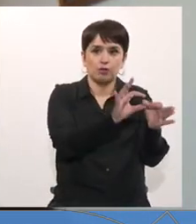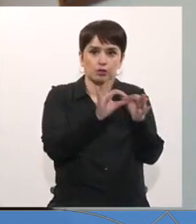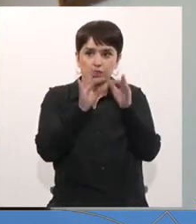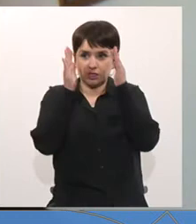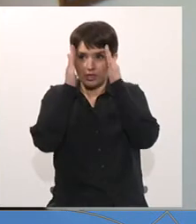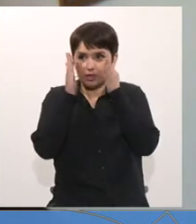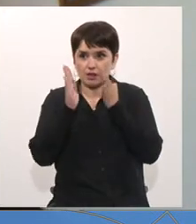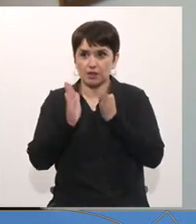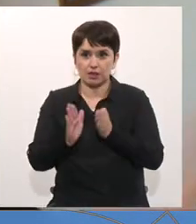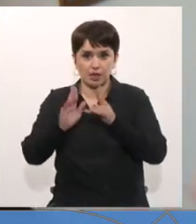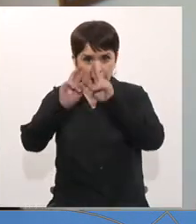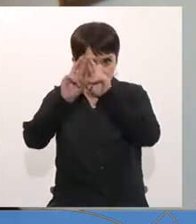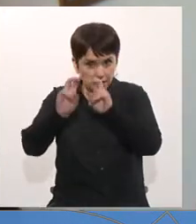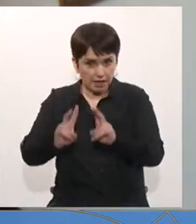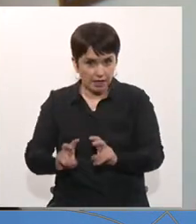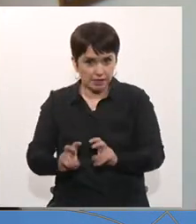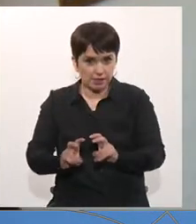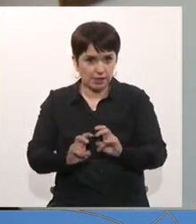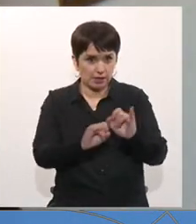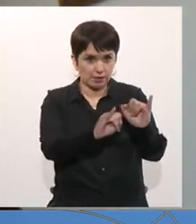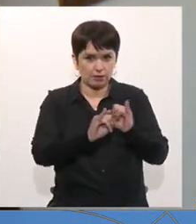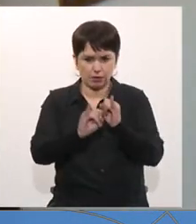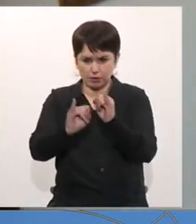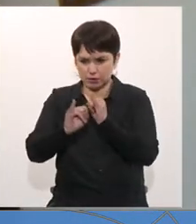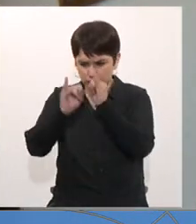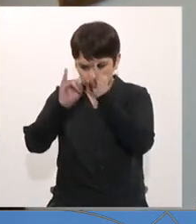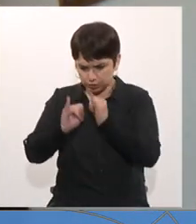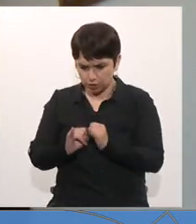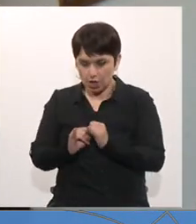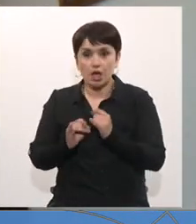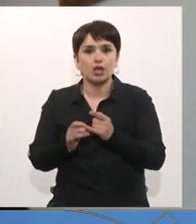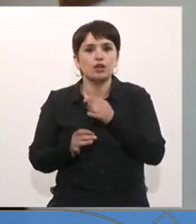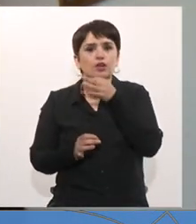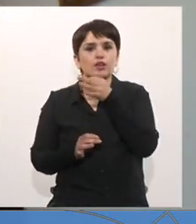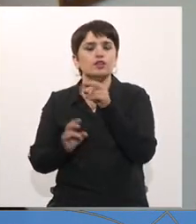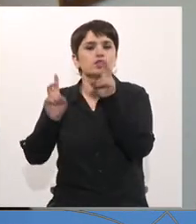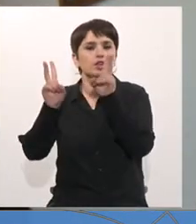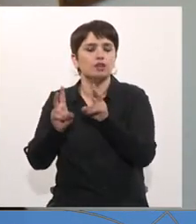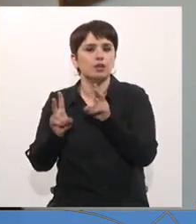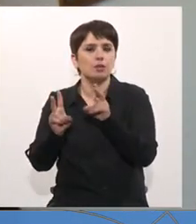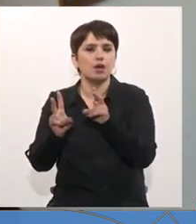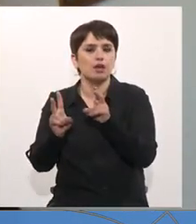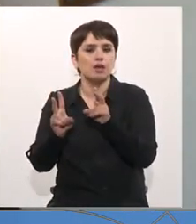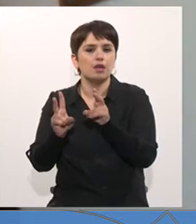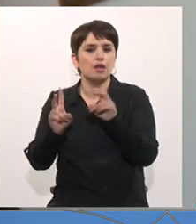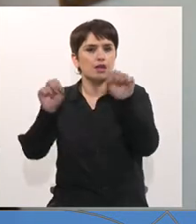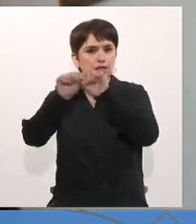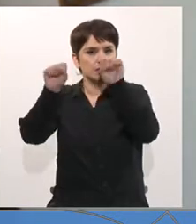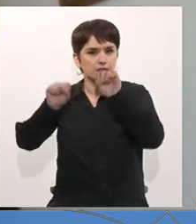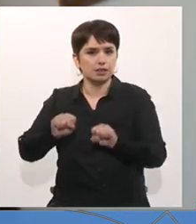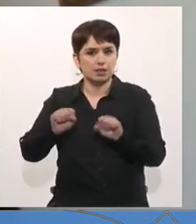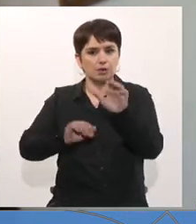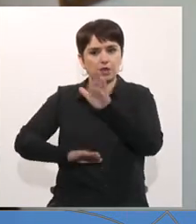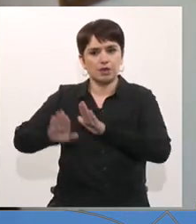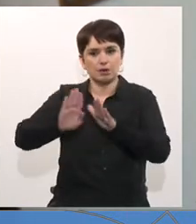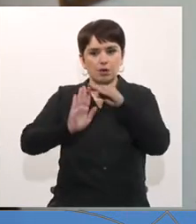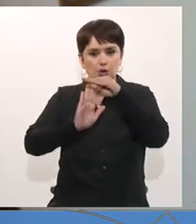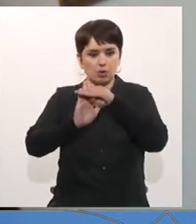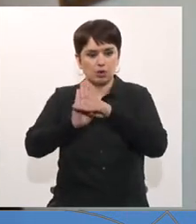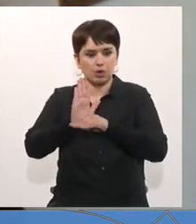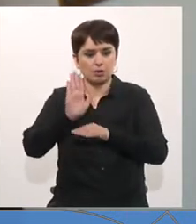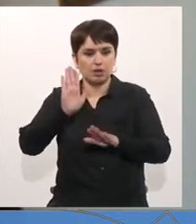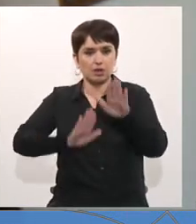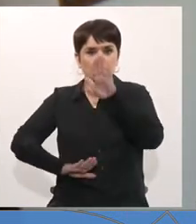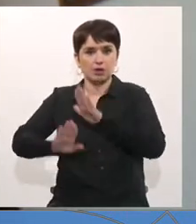al análisis sistémico de datos y nos han dicho, por ejemplo, que en materia de sistemas de protección o los programas de protección